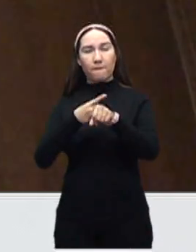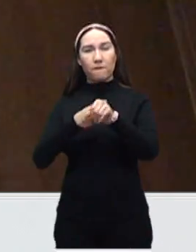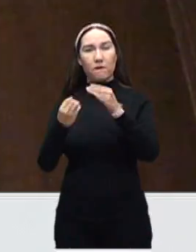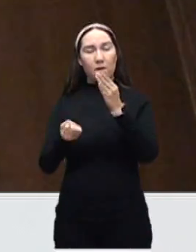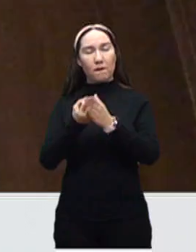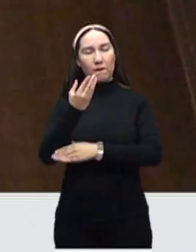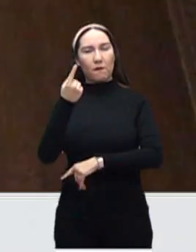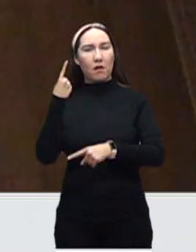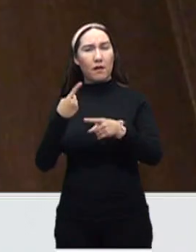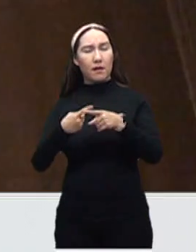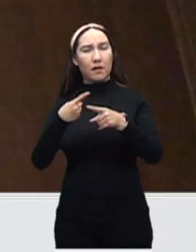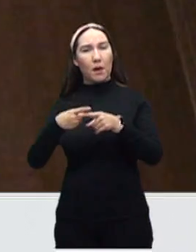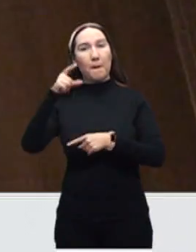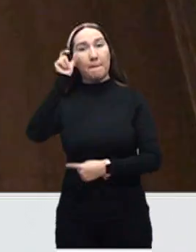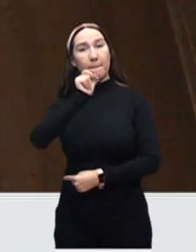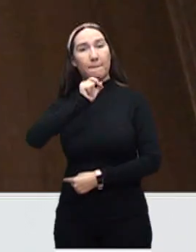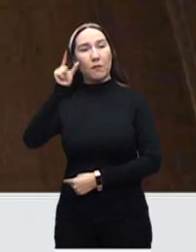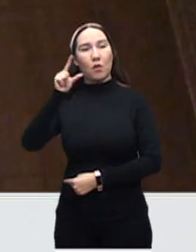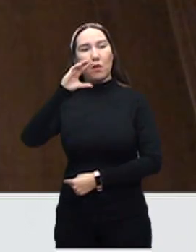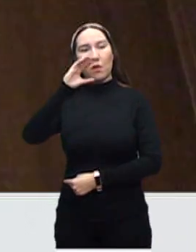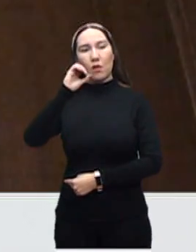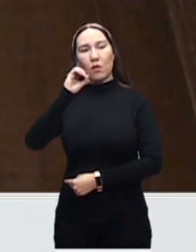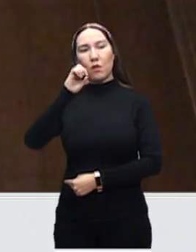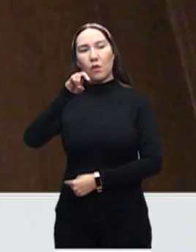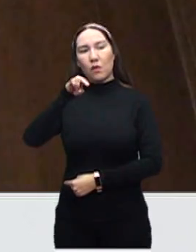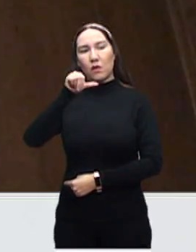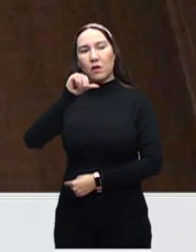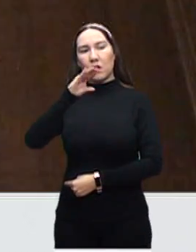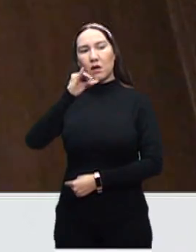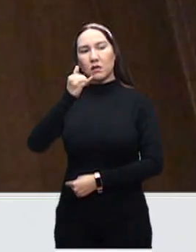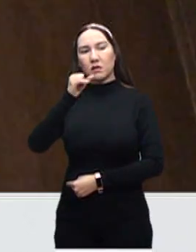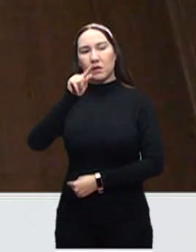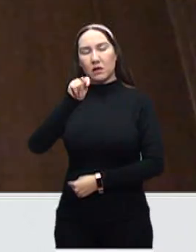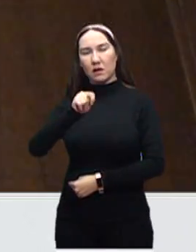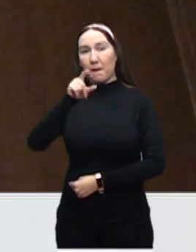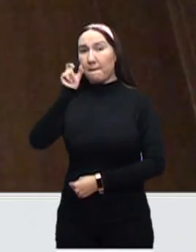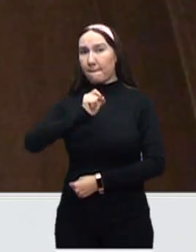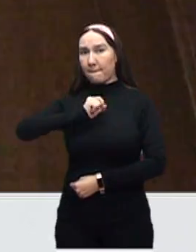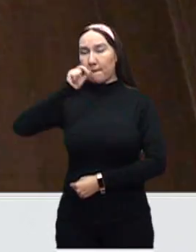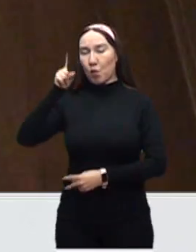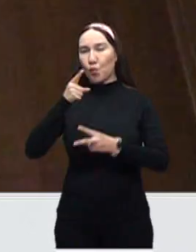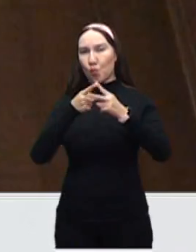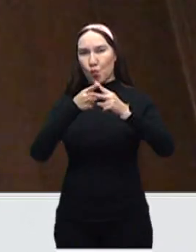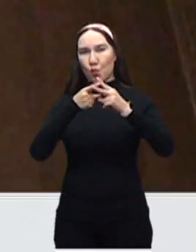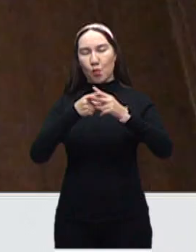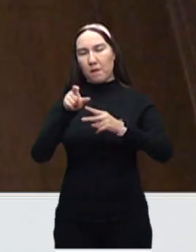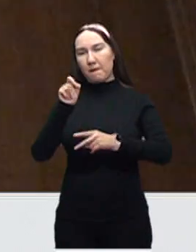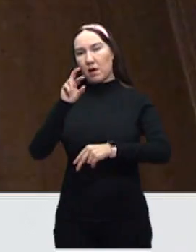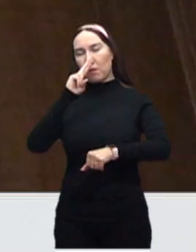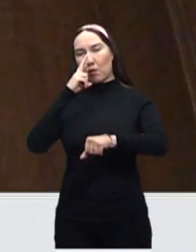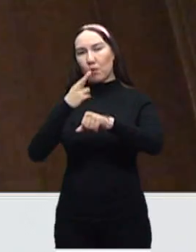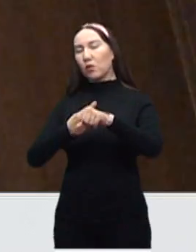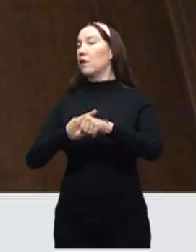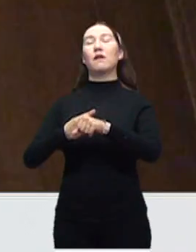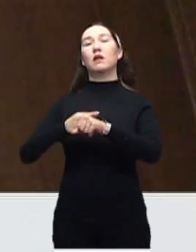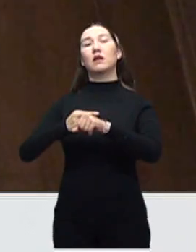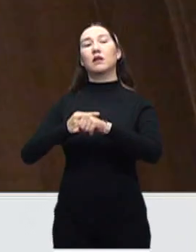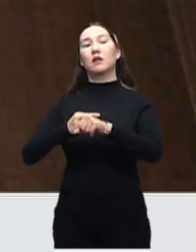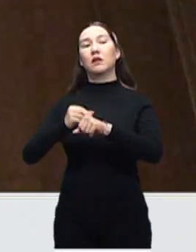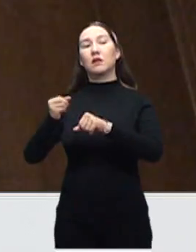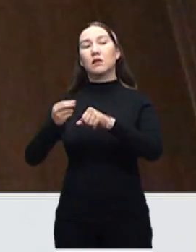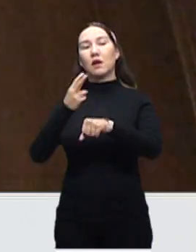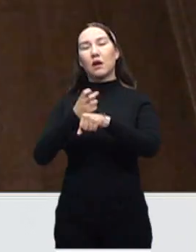expertos del CONACYT, de expertos en matemáticas, así lo estableció la Subsecretaría de Prevención y Promoción de la Salud.